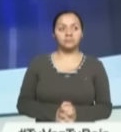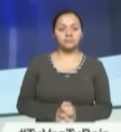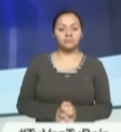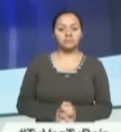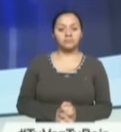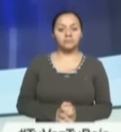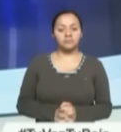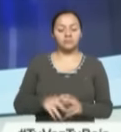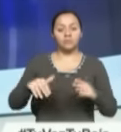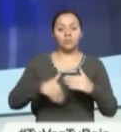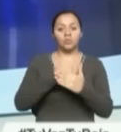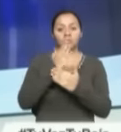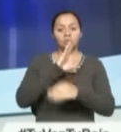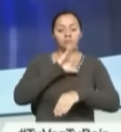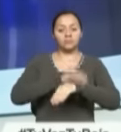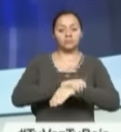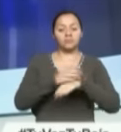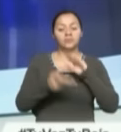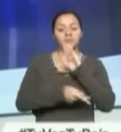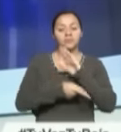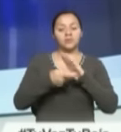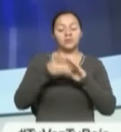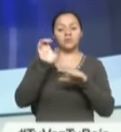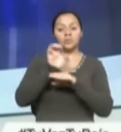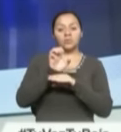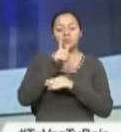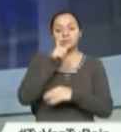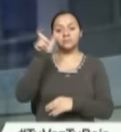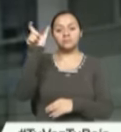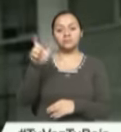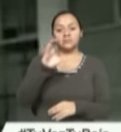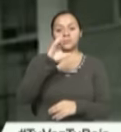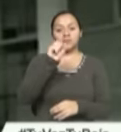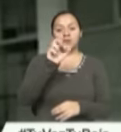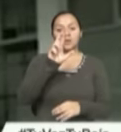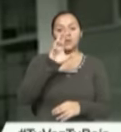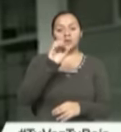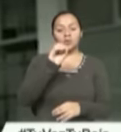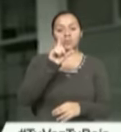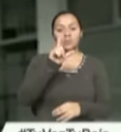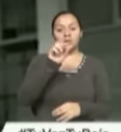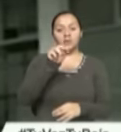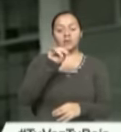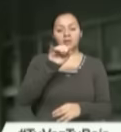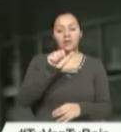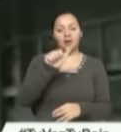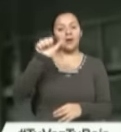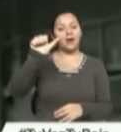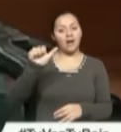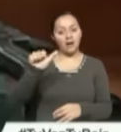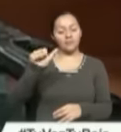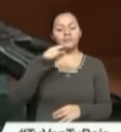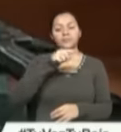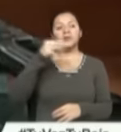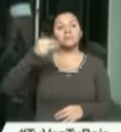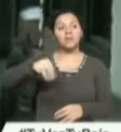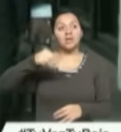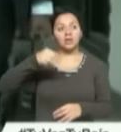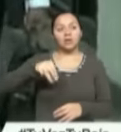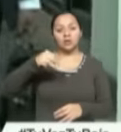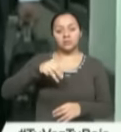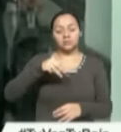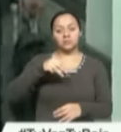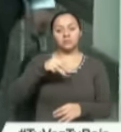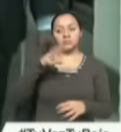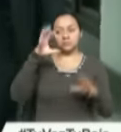Y hay una nueva detención en el caso Petroecuador. Se trata de Carolina A., quien la noche de este miércoles y atendiendo a una